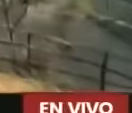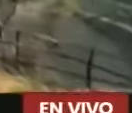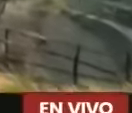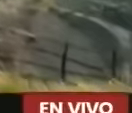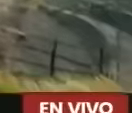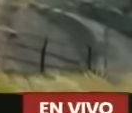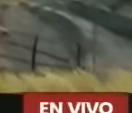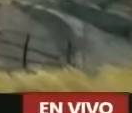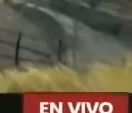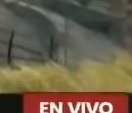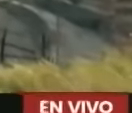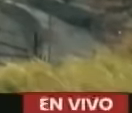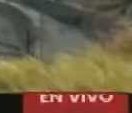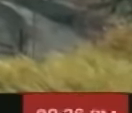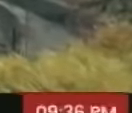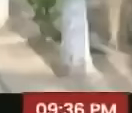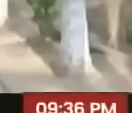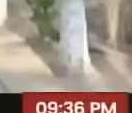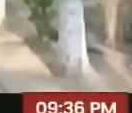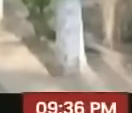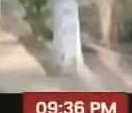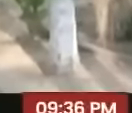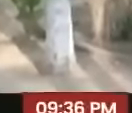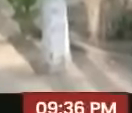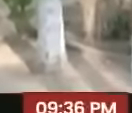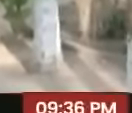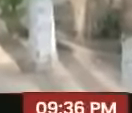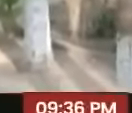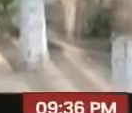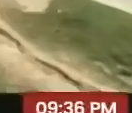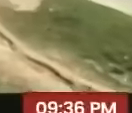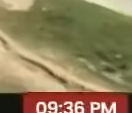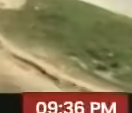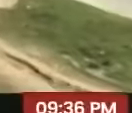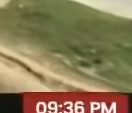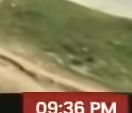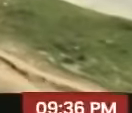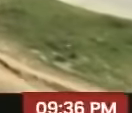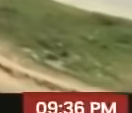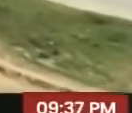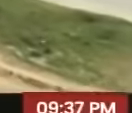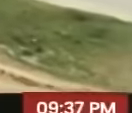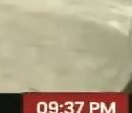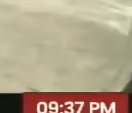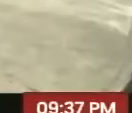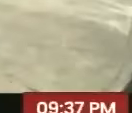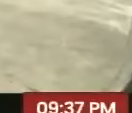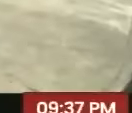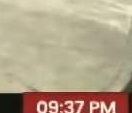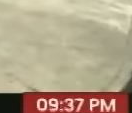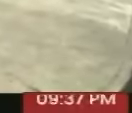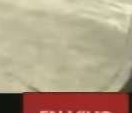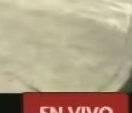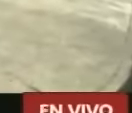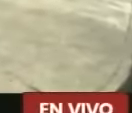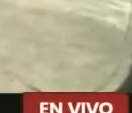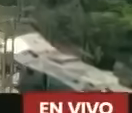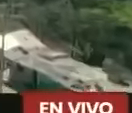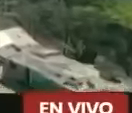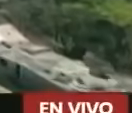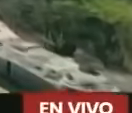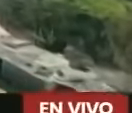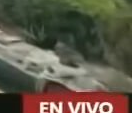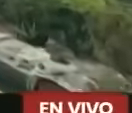Bueno, sí, nos encontramos acá en el kilómetro 7 de la carretera Panamericana, en el urbanismo Felipe Acosta. Bueno, en este urbanismo